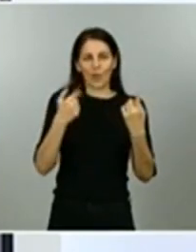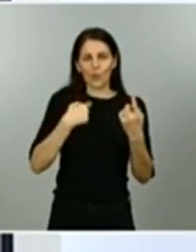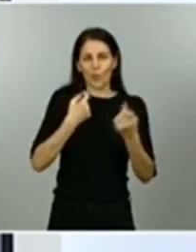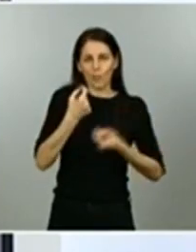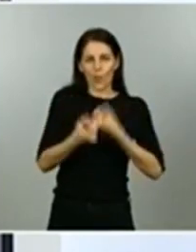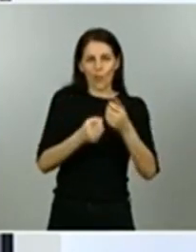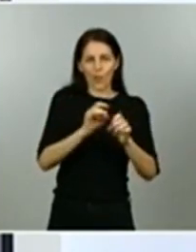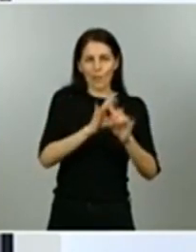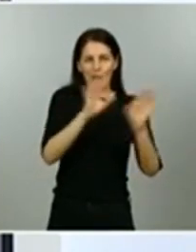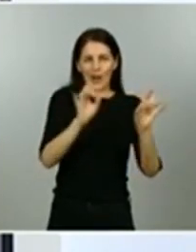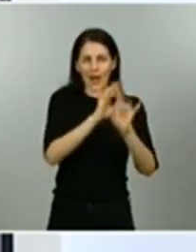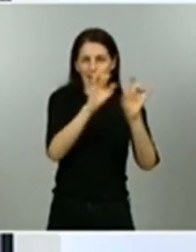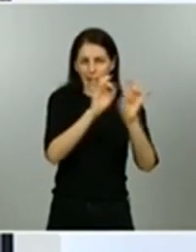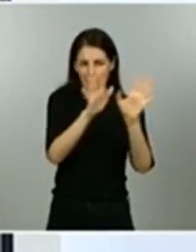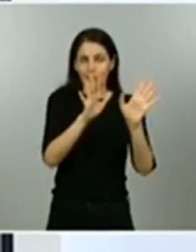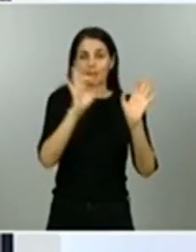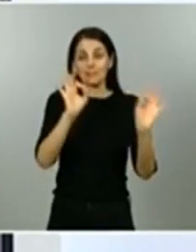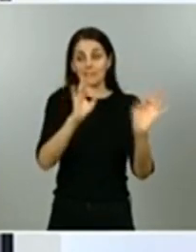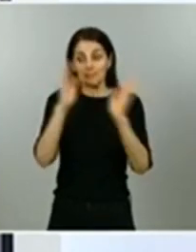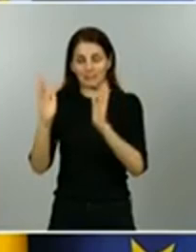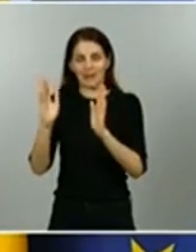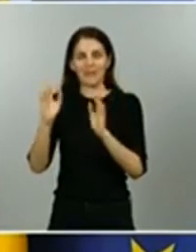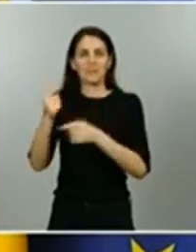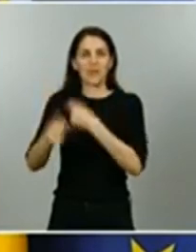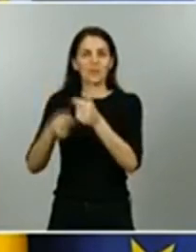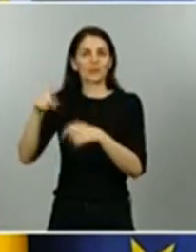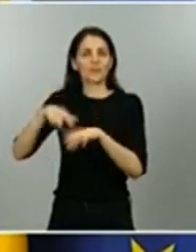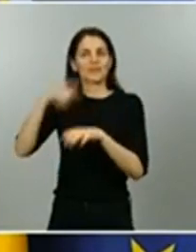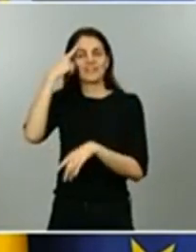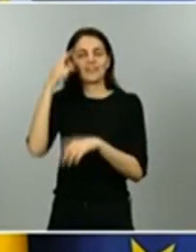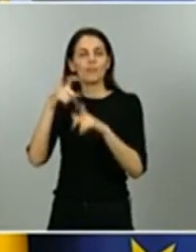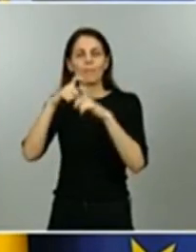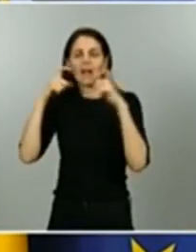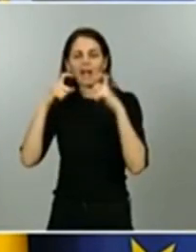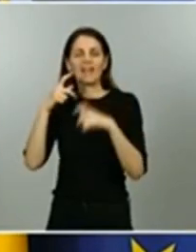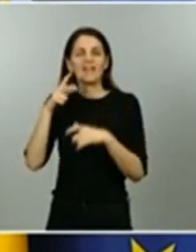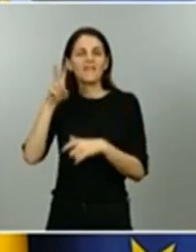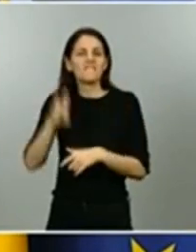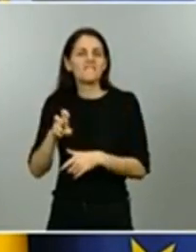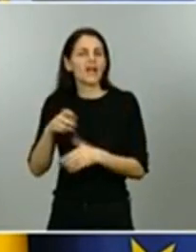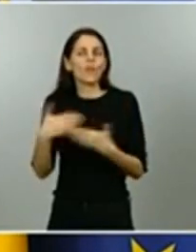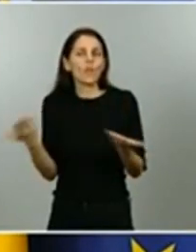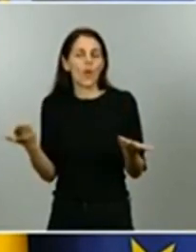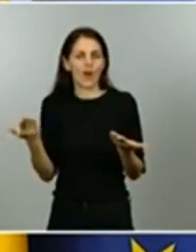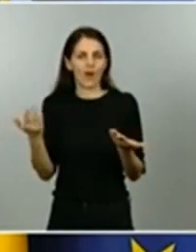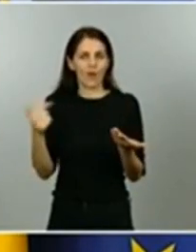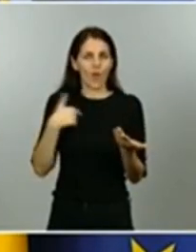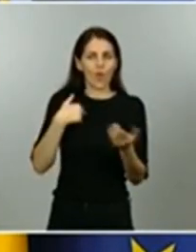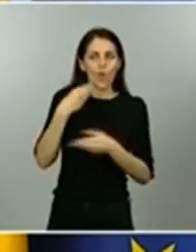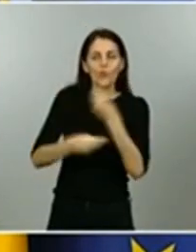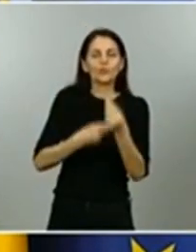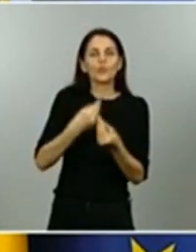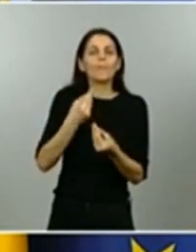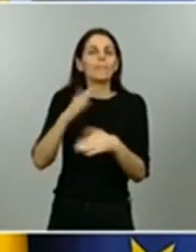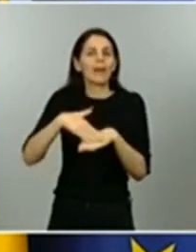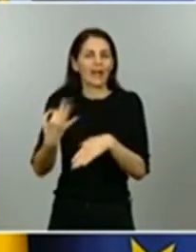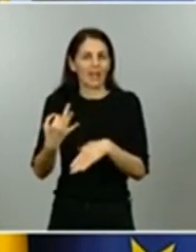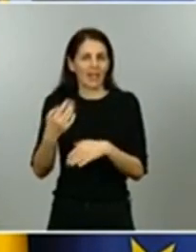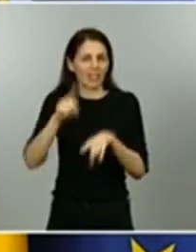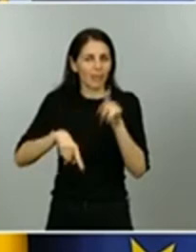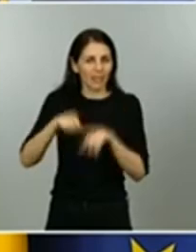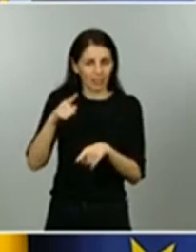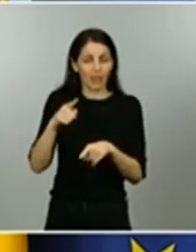qué tipos de mascarillas son los que se deben utilizar o no según para qué las mascarillas FFP2 como saben son mascarillas que